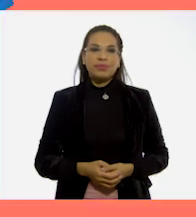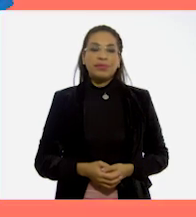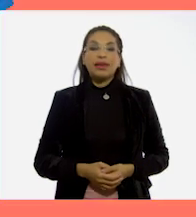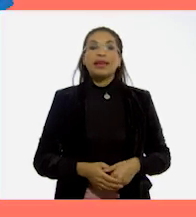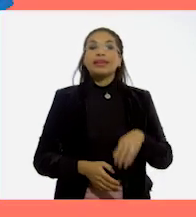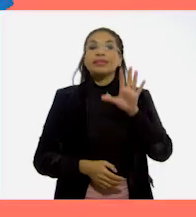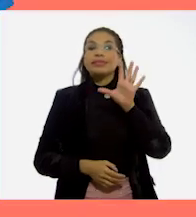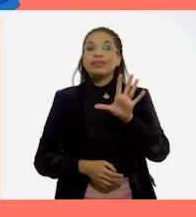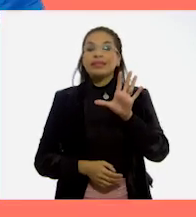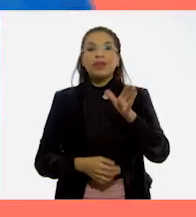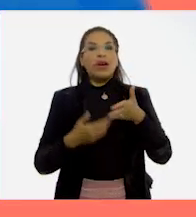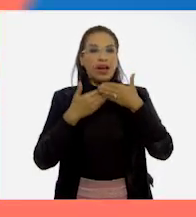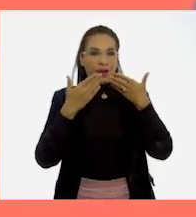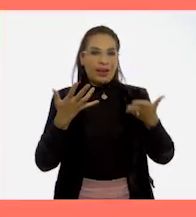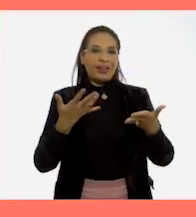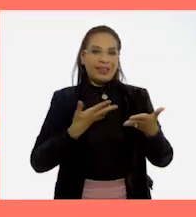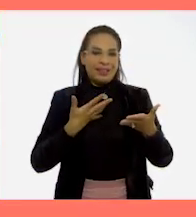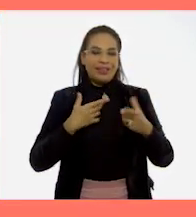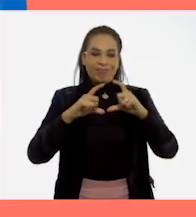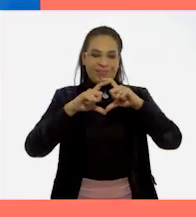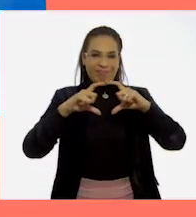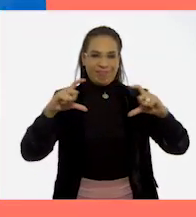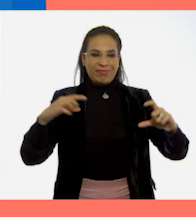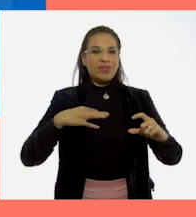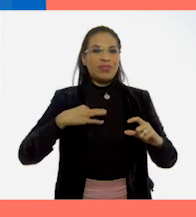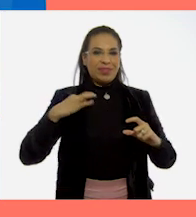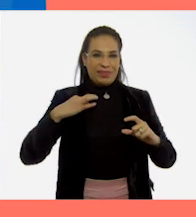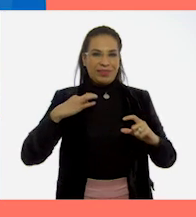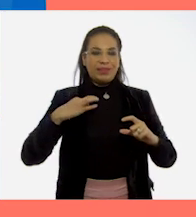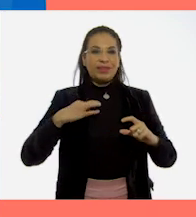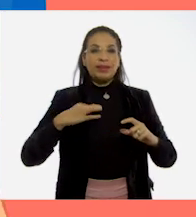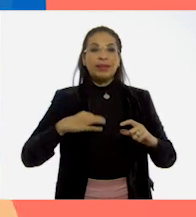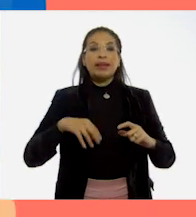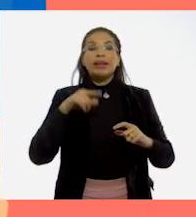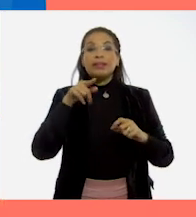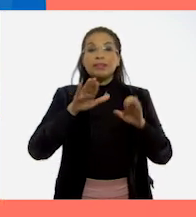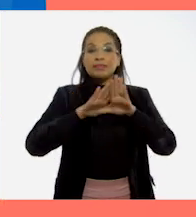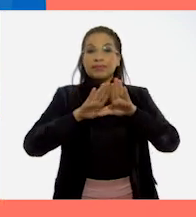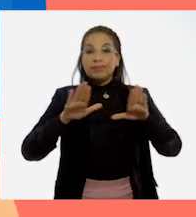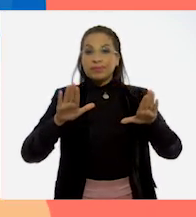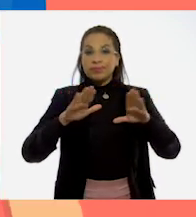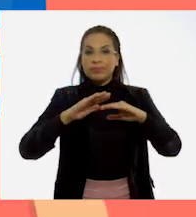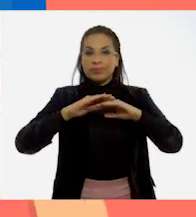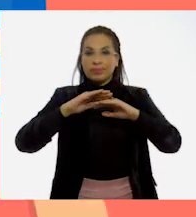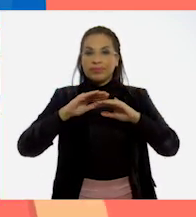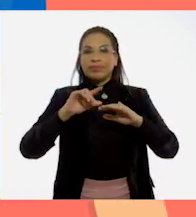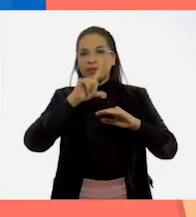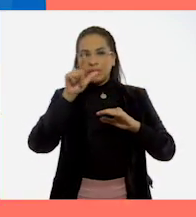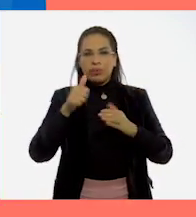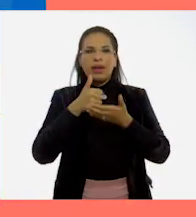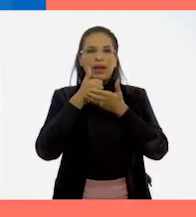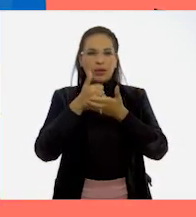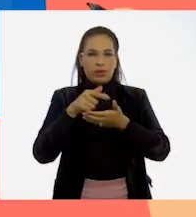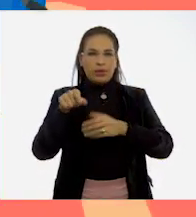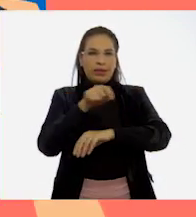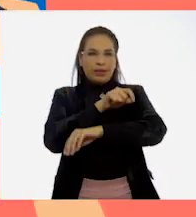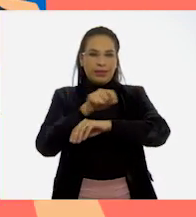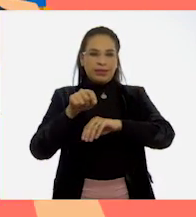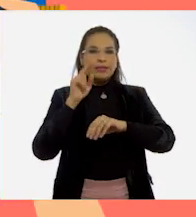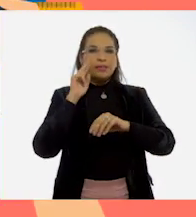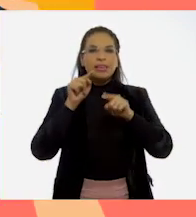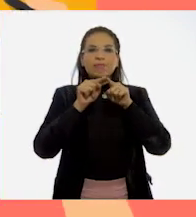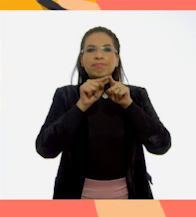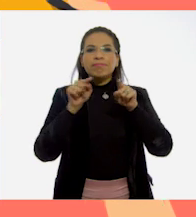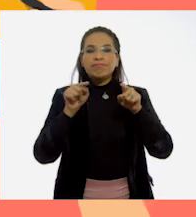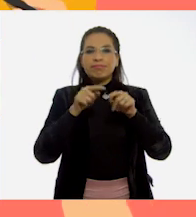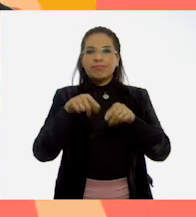5. Ahora tenemos un pequeño pedazo de playera. Estira a lo ancho y con ayuda de la regla, mide y